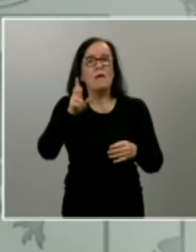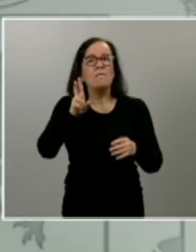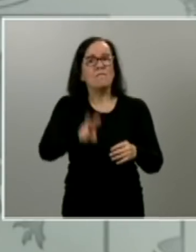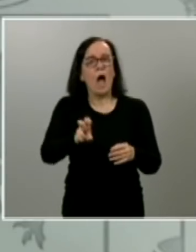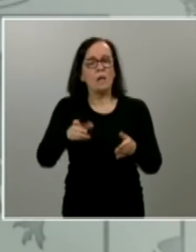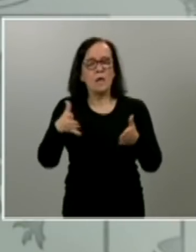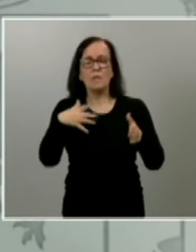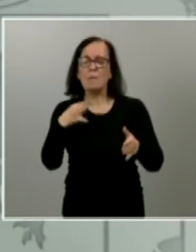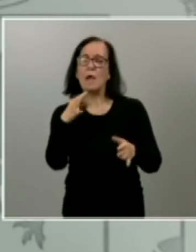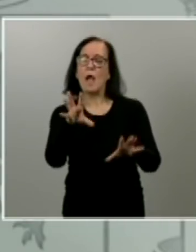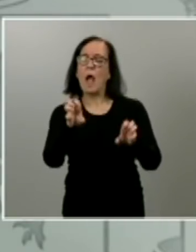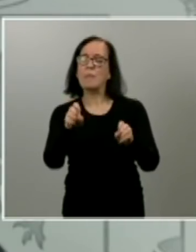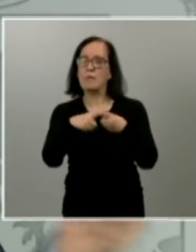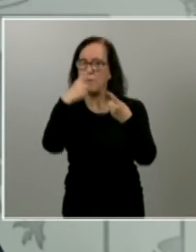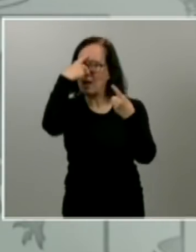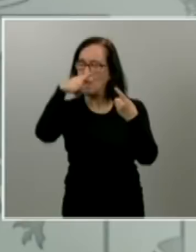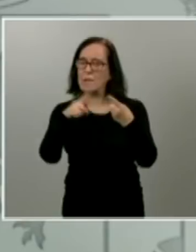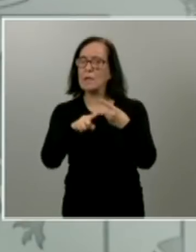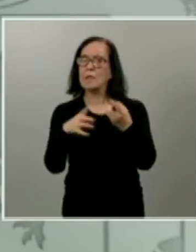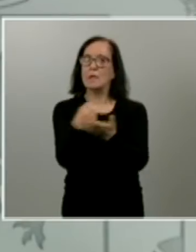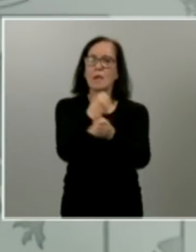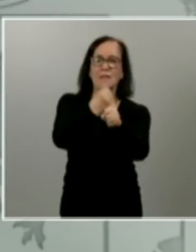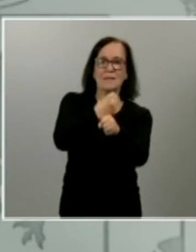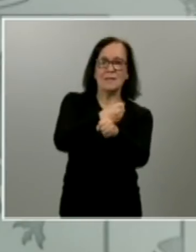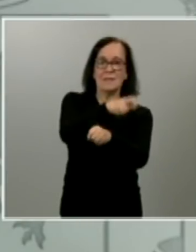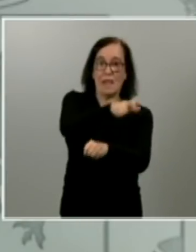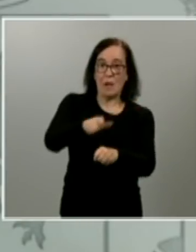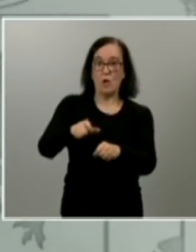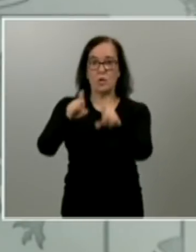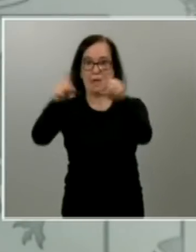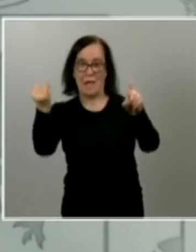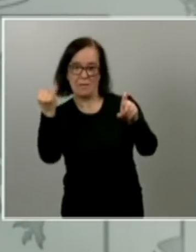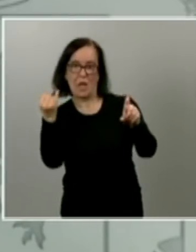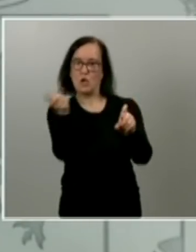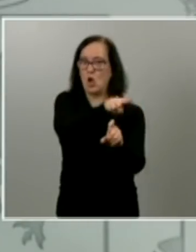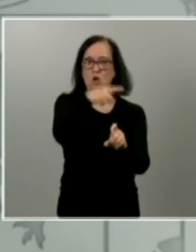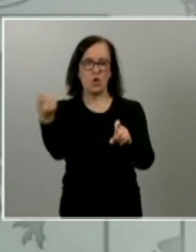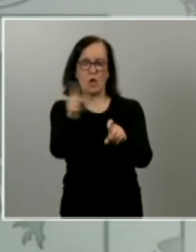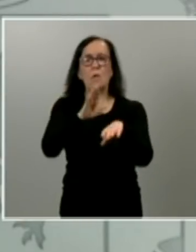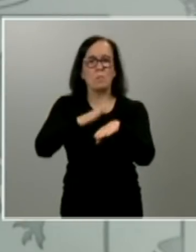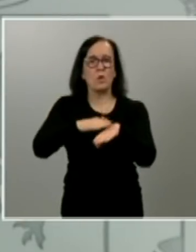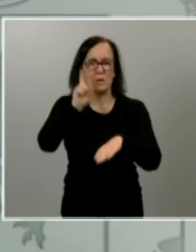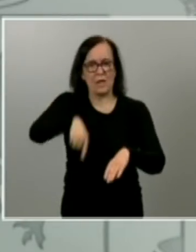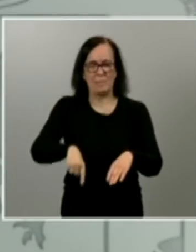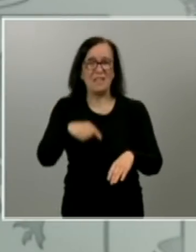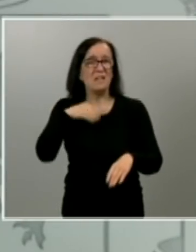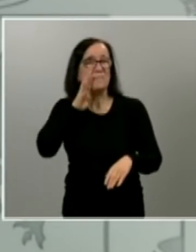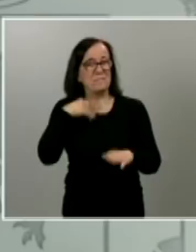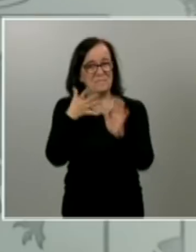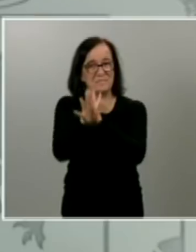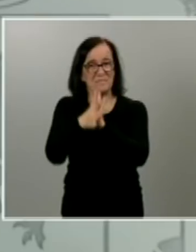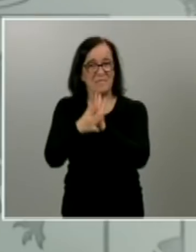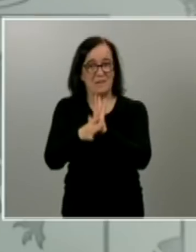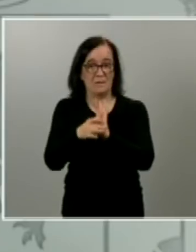aprender a recorrer entre todos trabajadores y empresarios empresarios y trabajadores y por qué no decirlo también como he dicho antes en el discurso